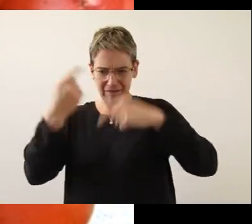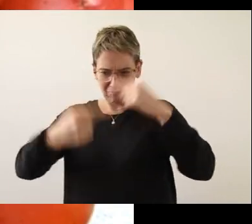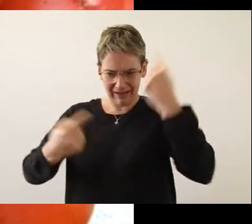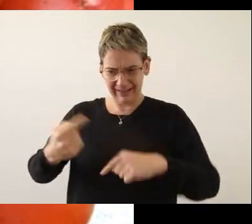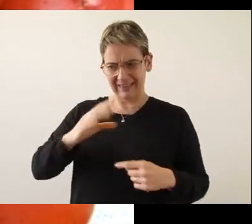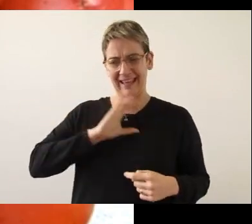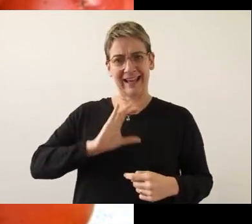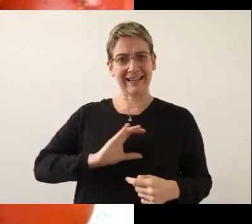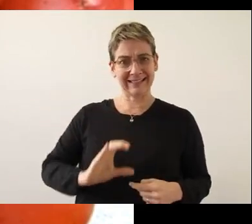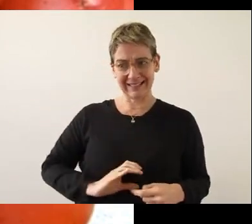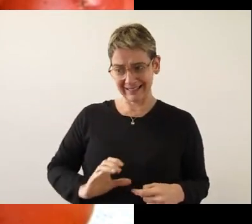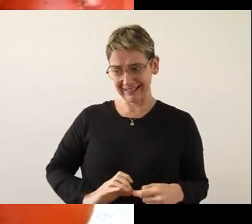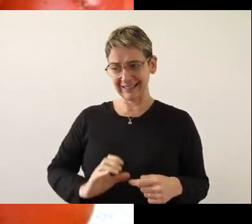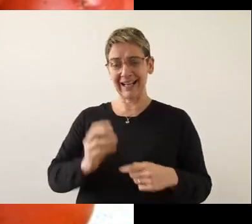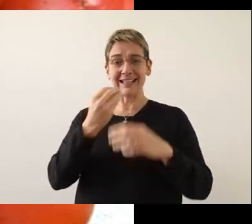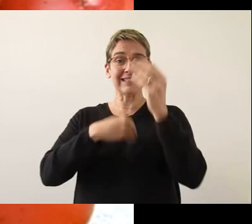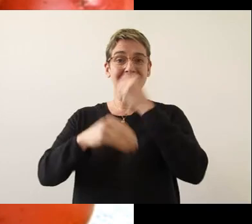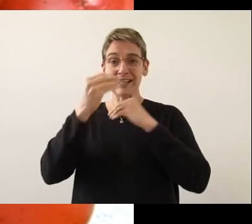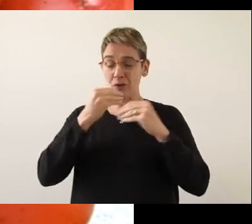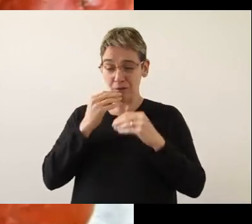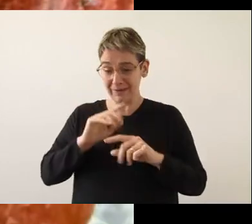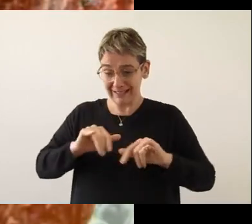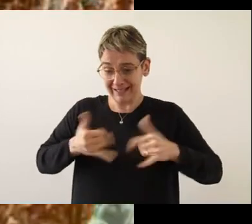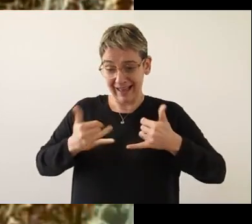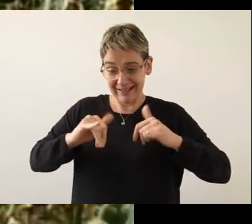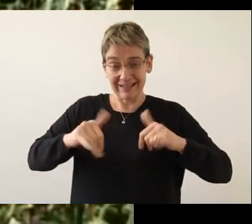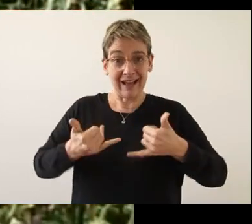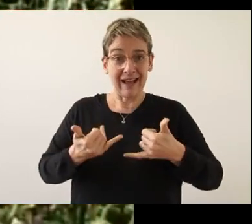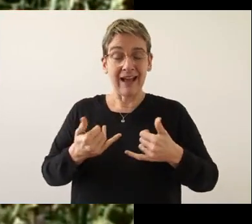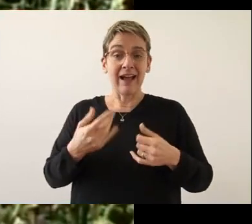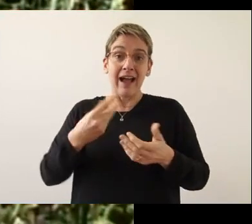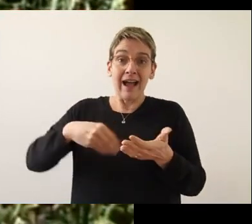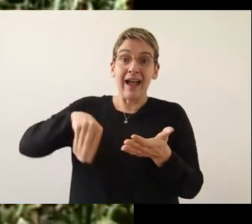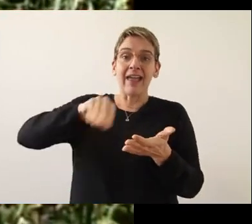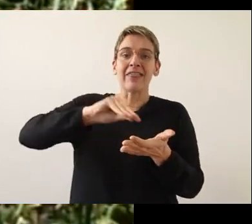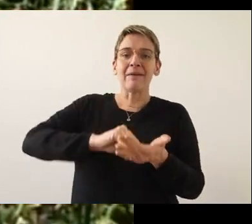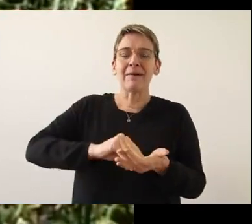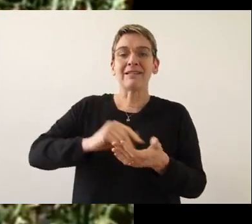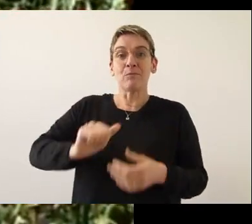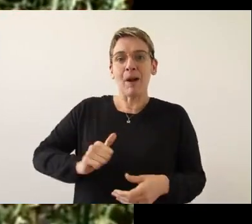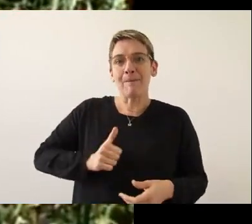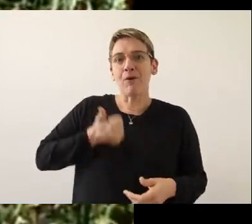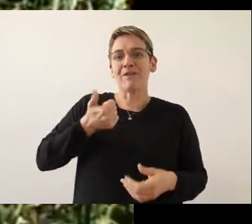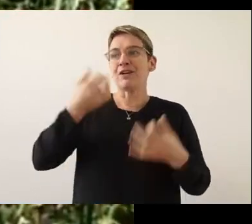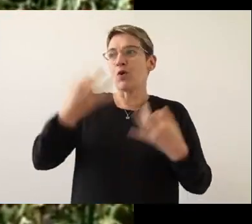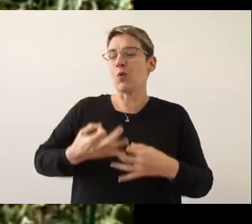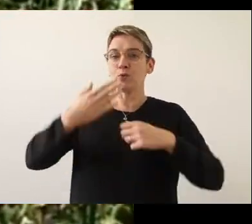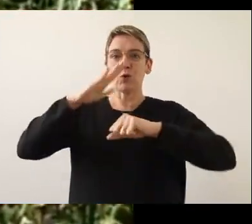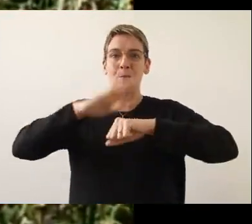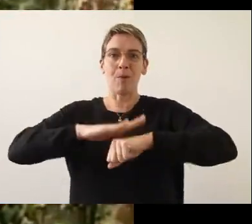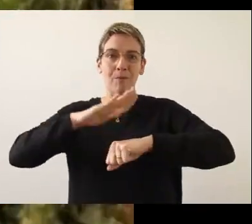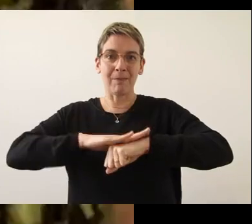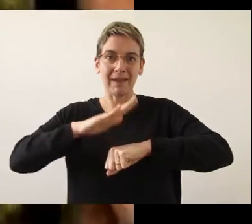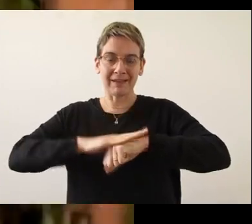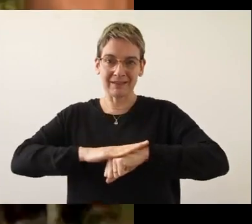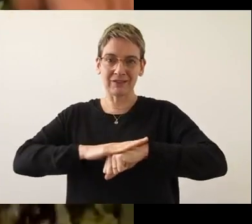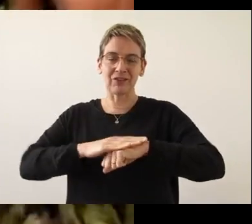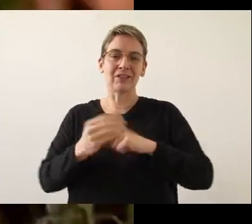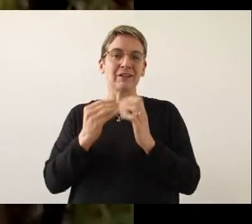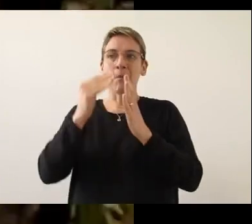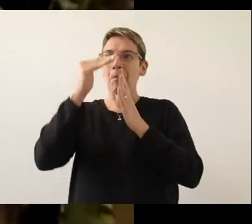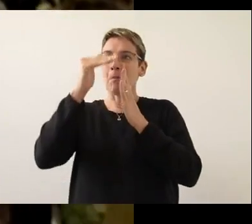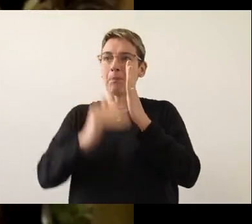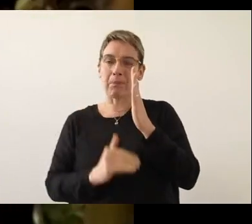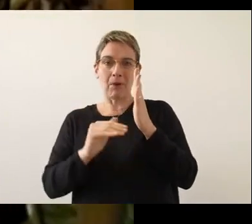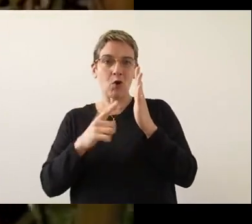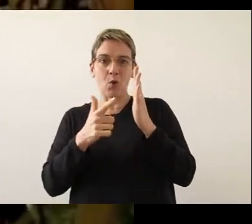que sí se consumen frescos. Además, se pueden aprovechar momentos en los que hay un exceso